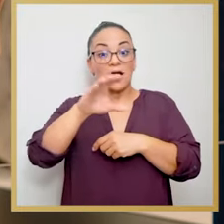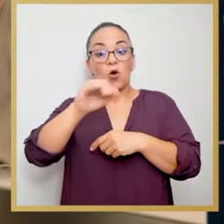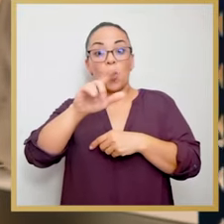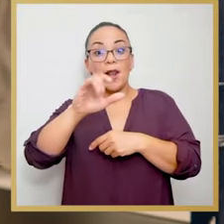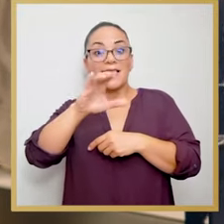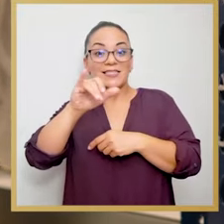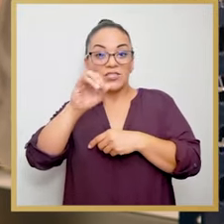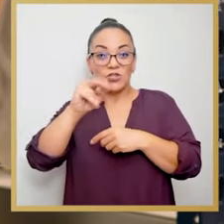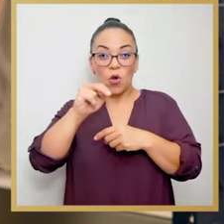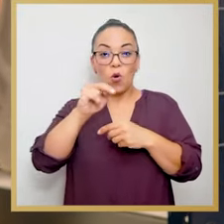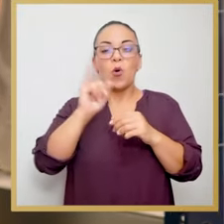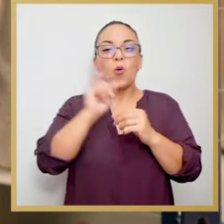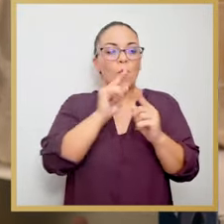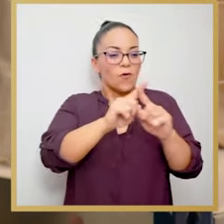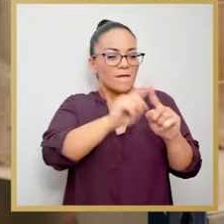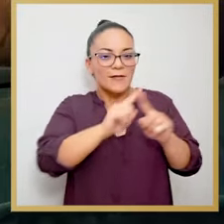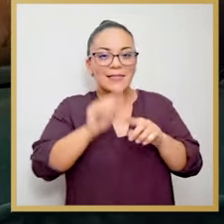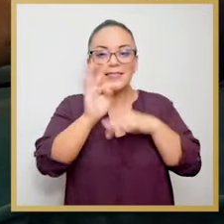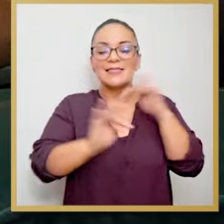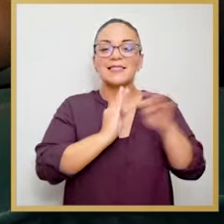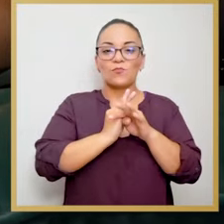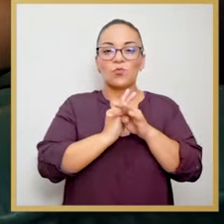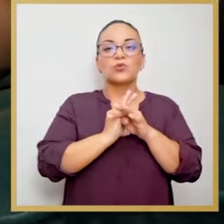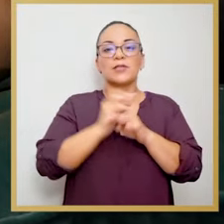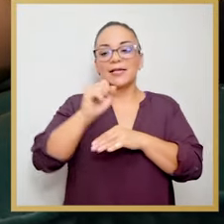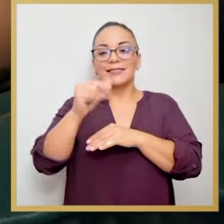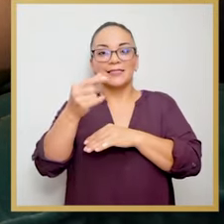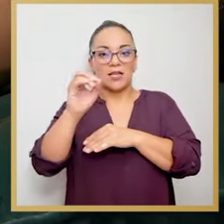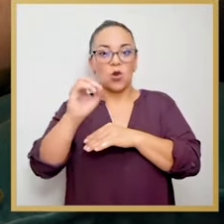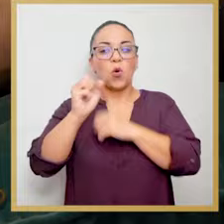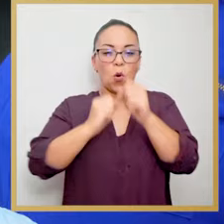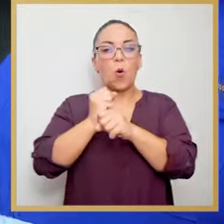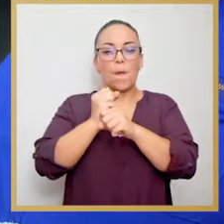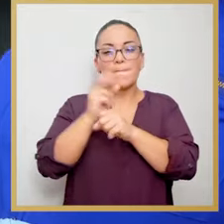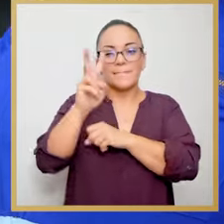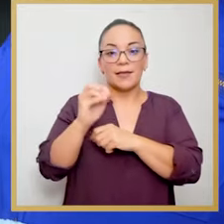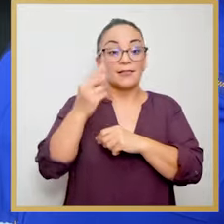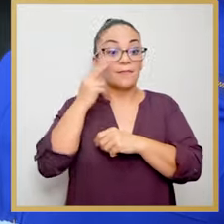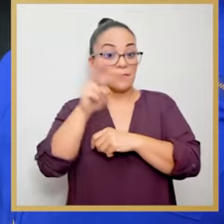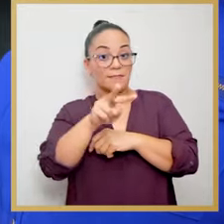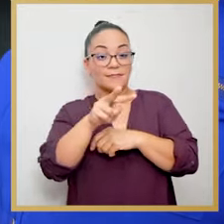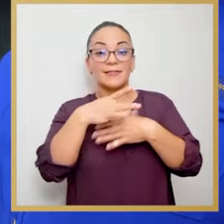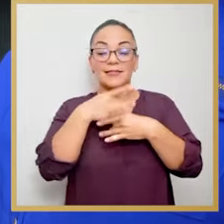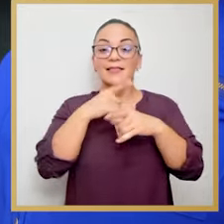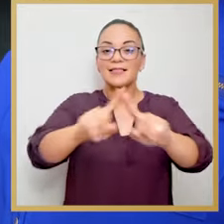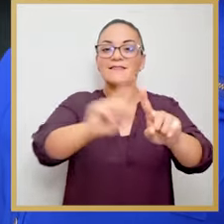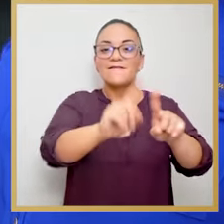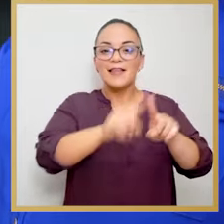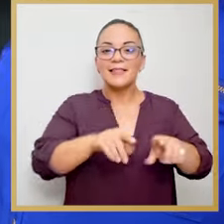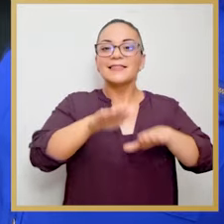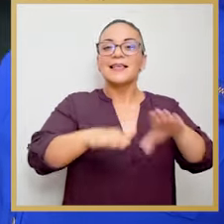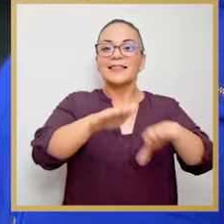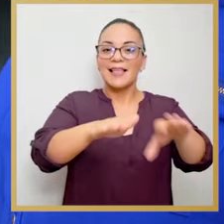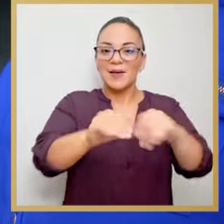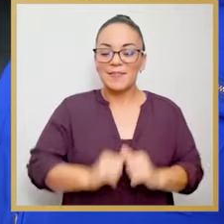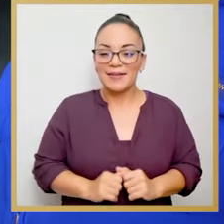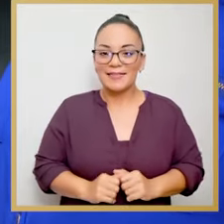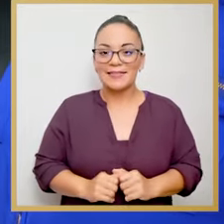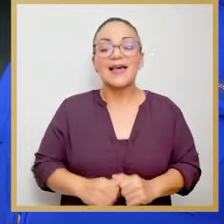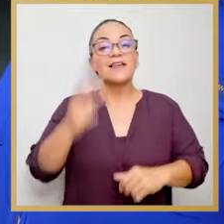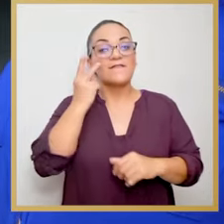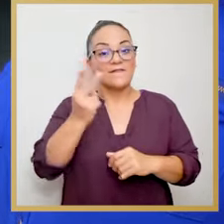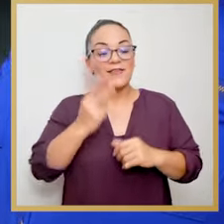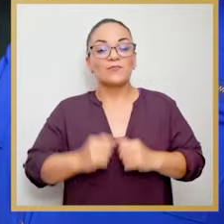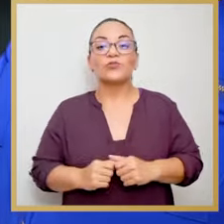se construye a mediados del siglo XX. Si ustedes ven, aquí están representadas distintas etapas que